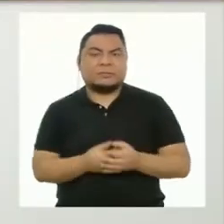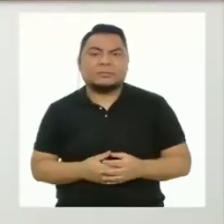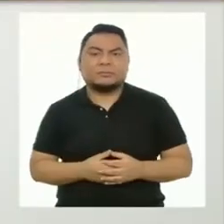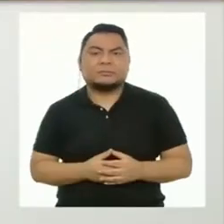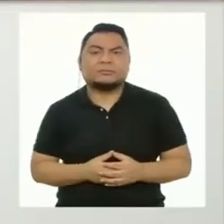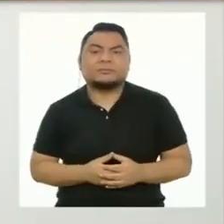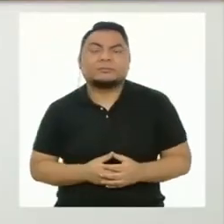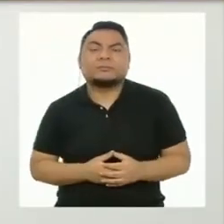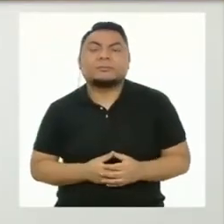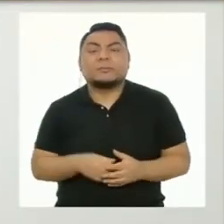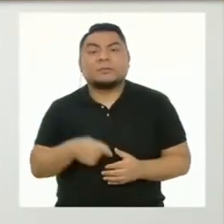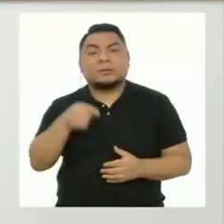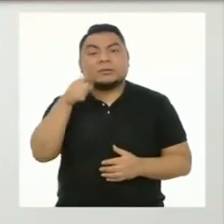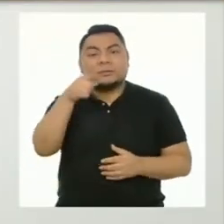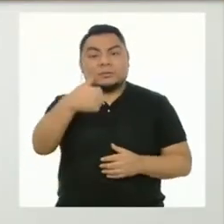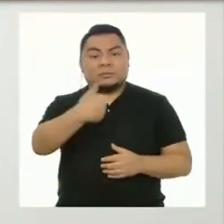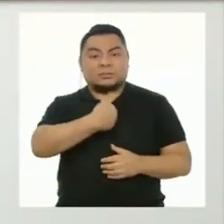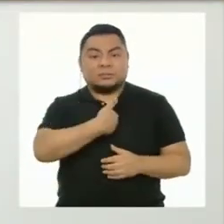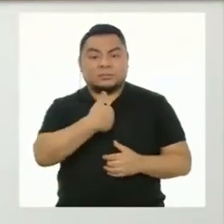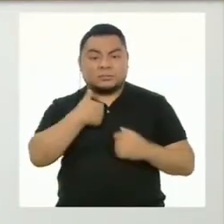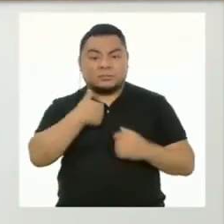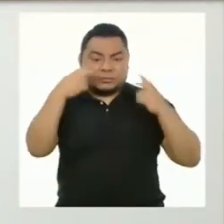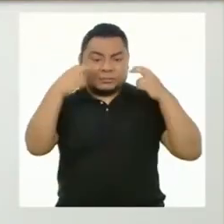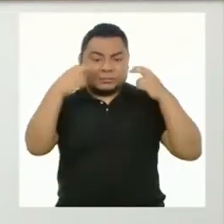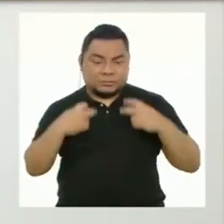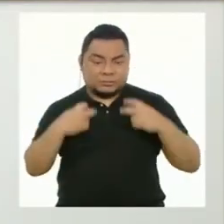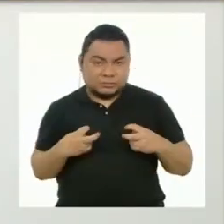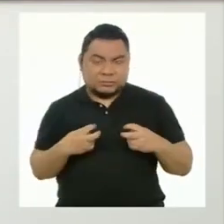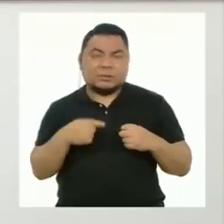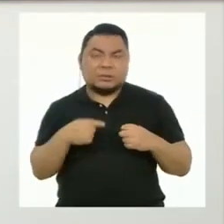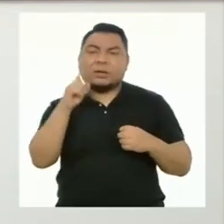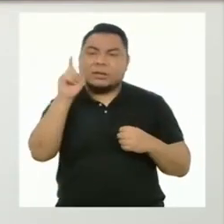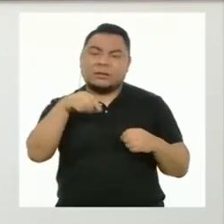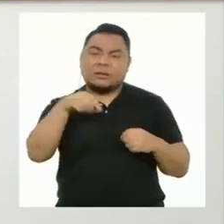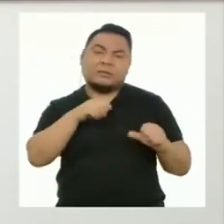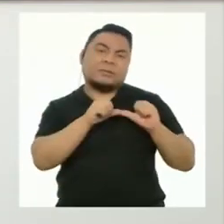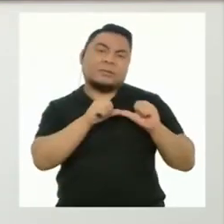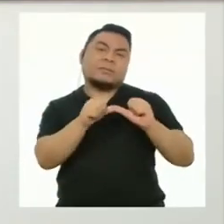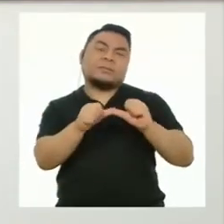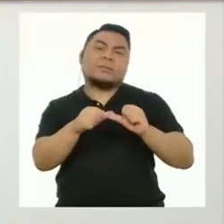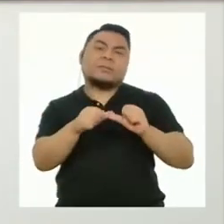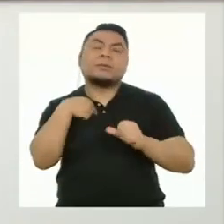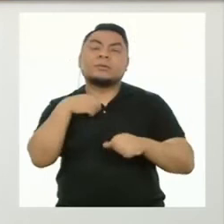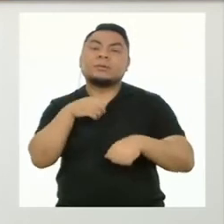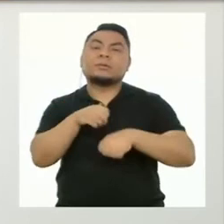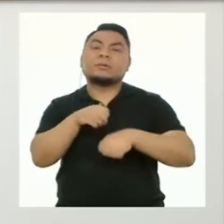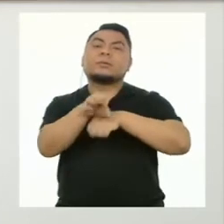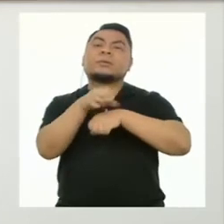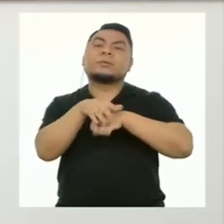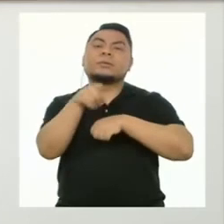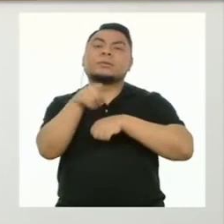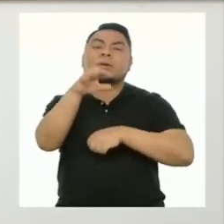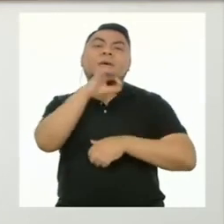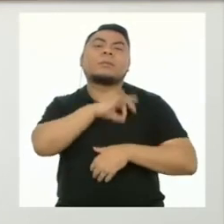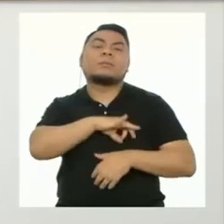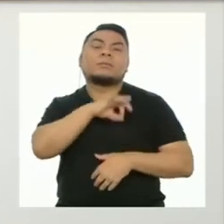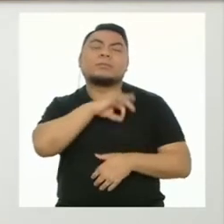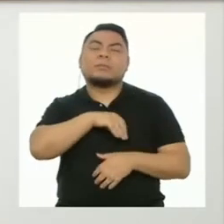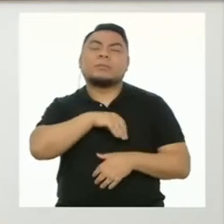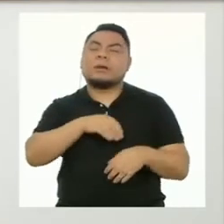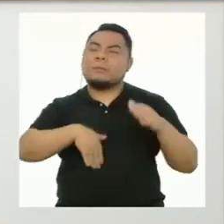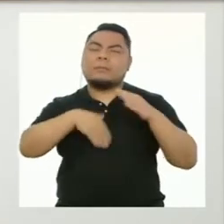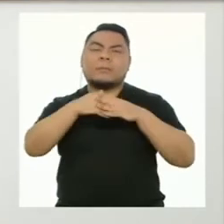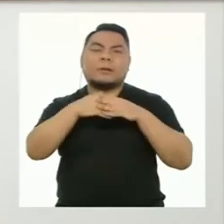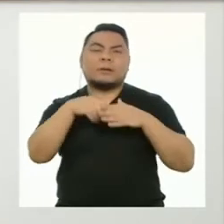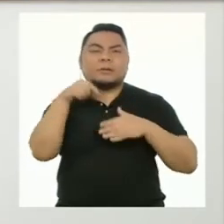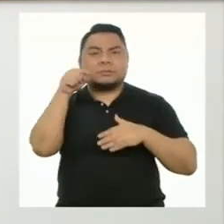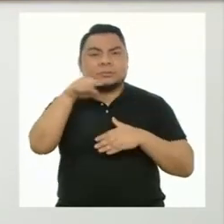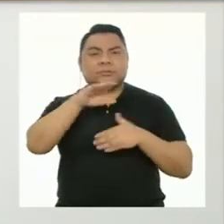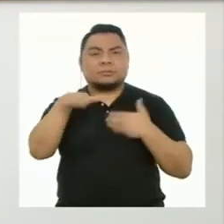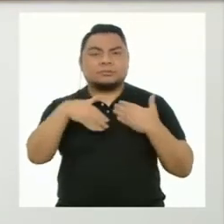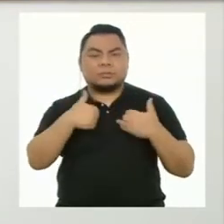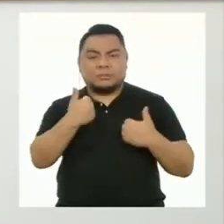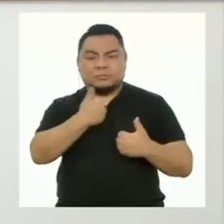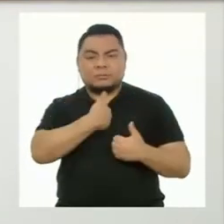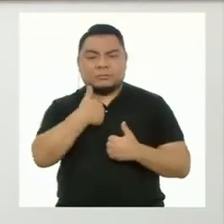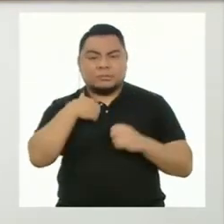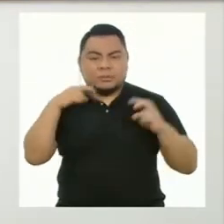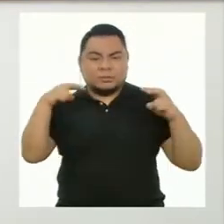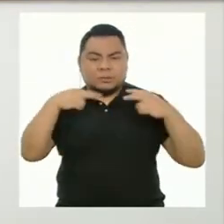Tu auto-evaluación debe ser permanente y te recomiendo aprovechar al máximo la